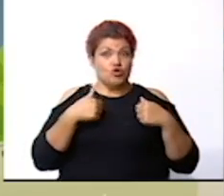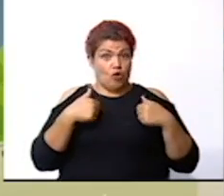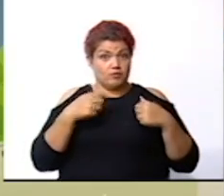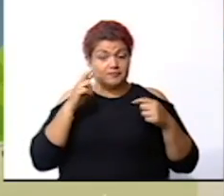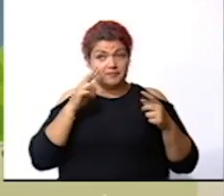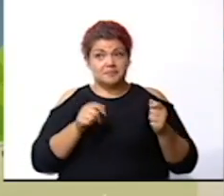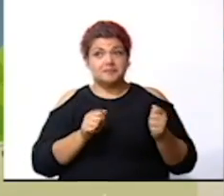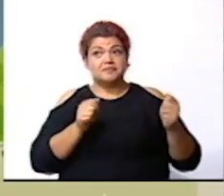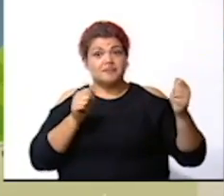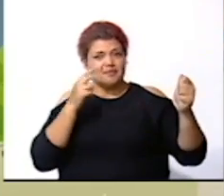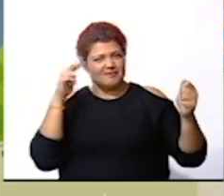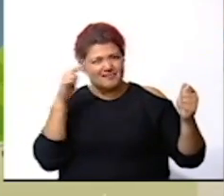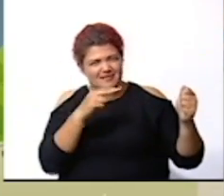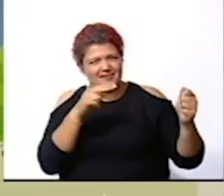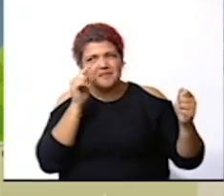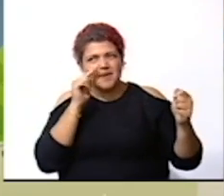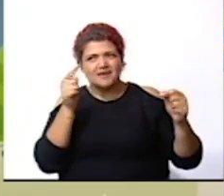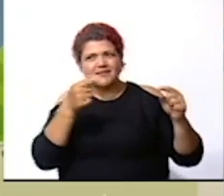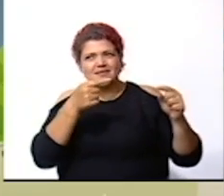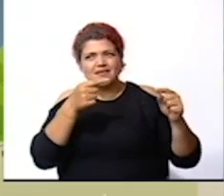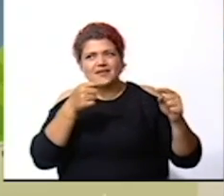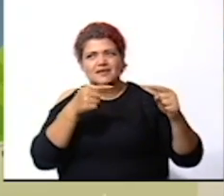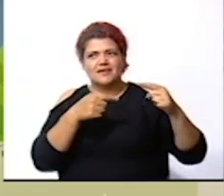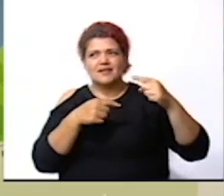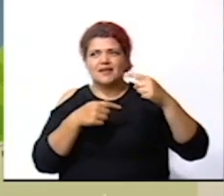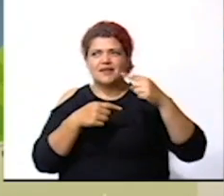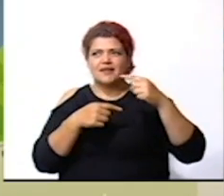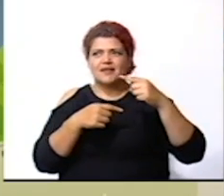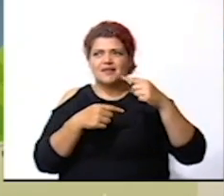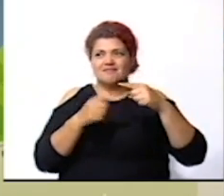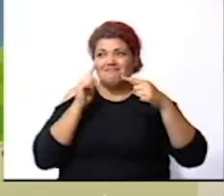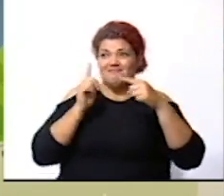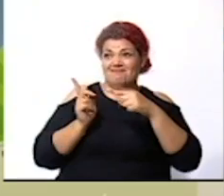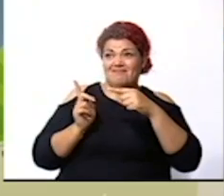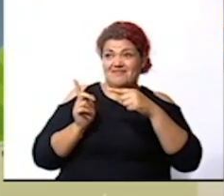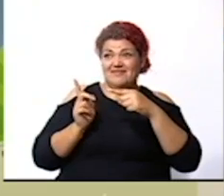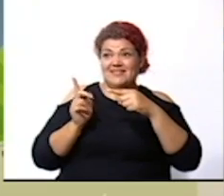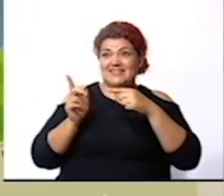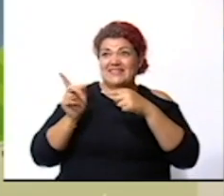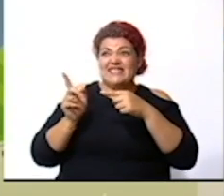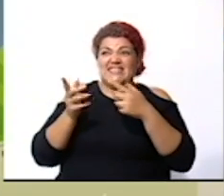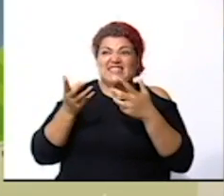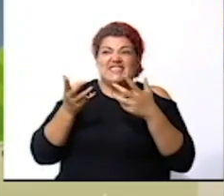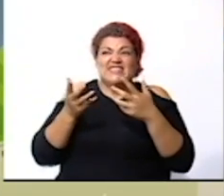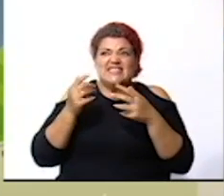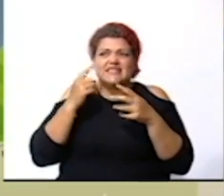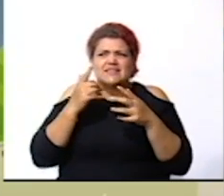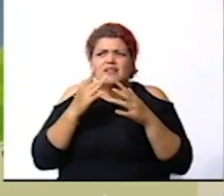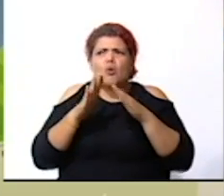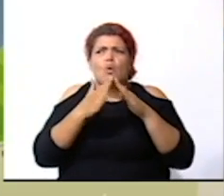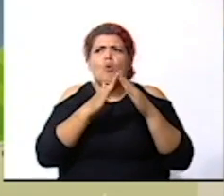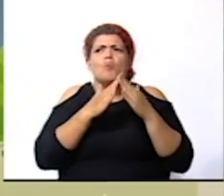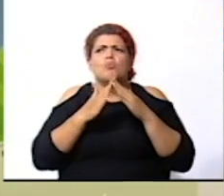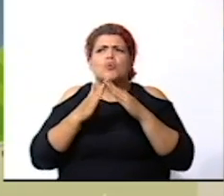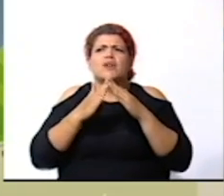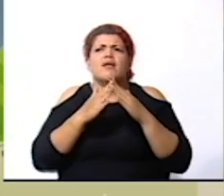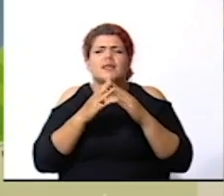lo observan este es el mapa de una comunidad en este caso